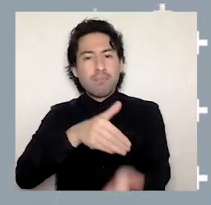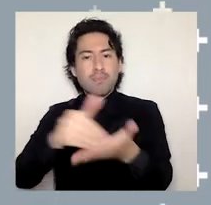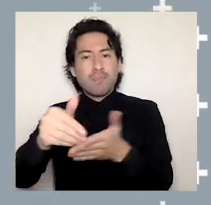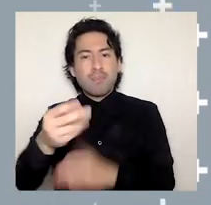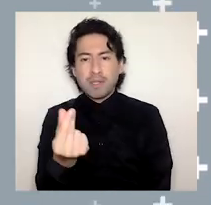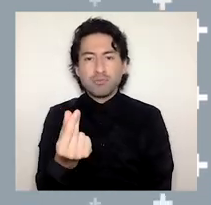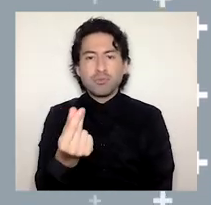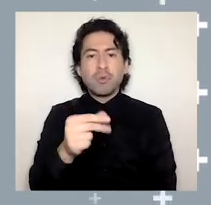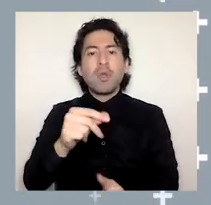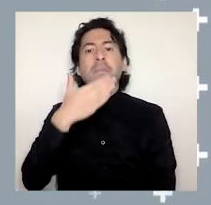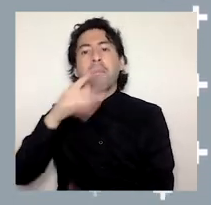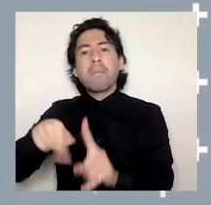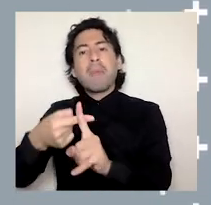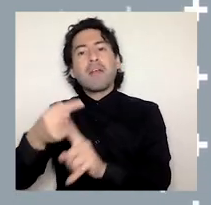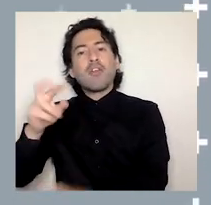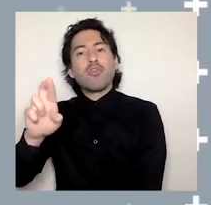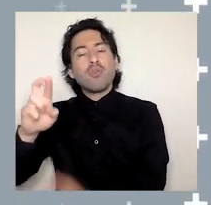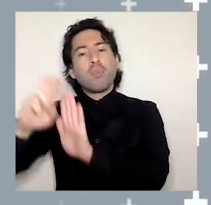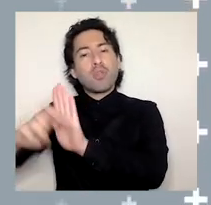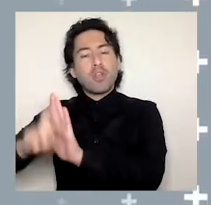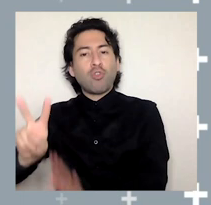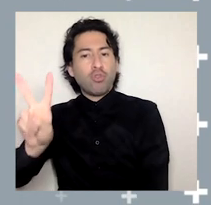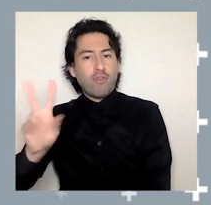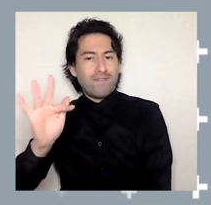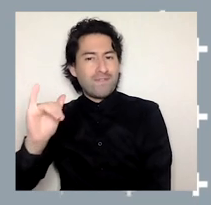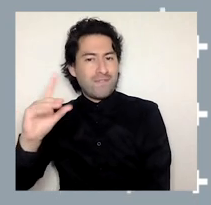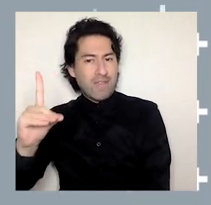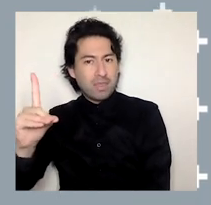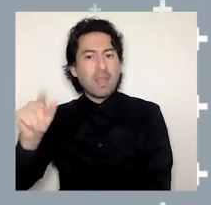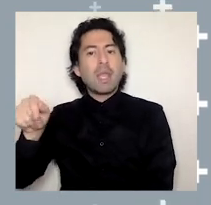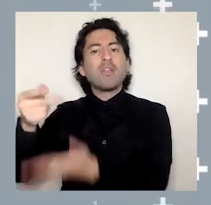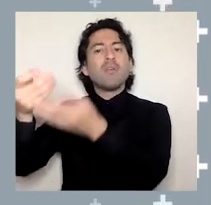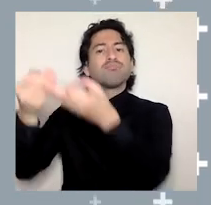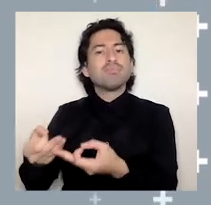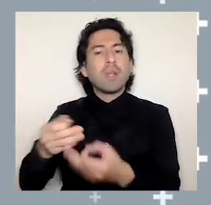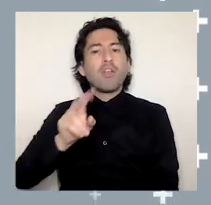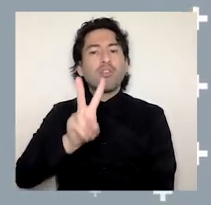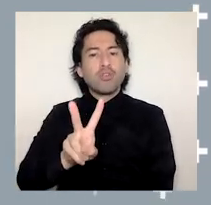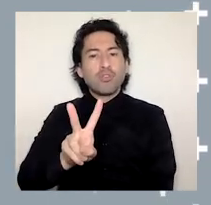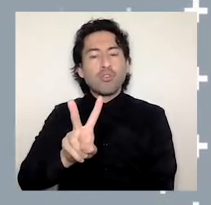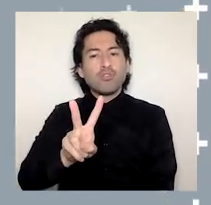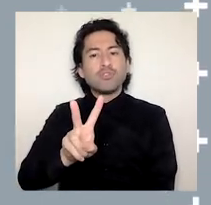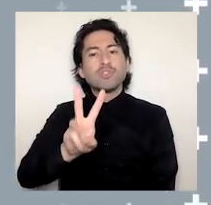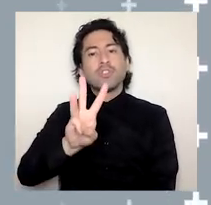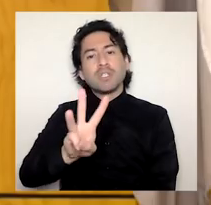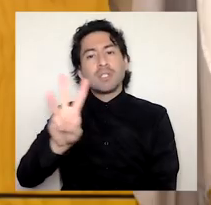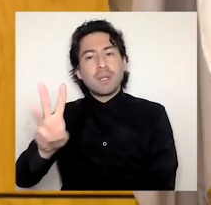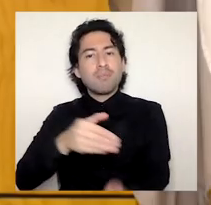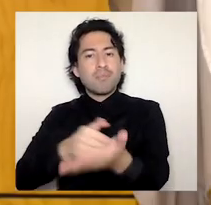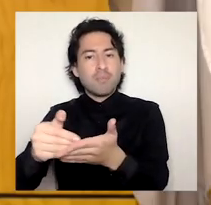y dos proyectos FIC del Gobierno Regional del Bío-Bío por un monto de 232 millones de pesos.